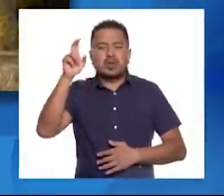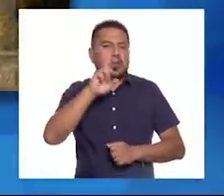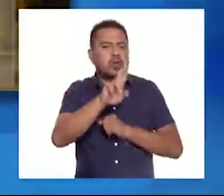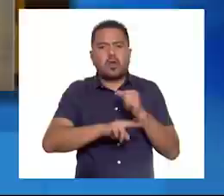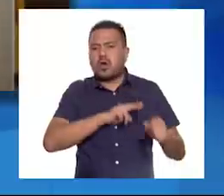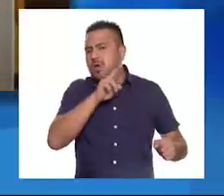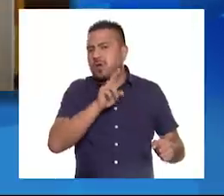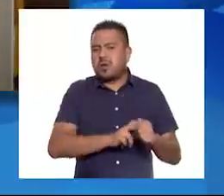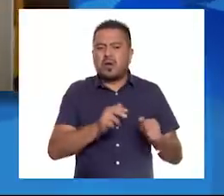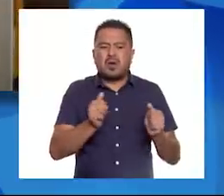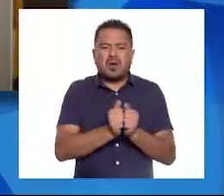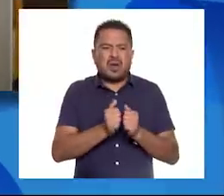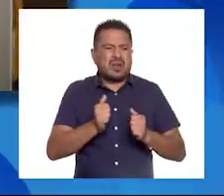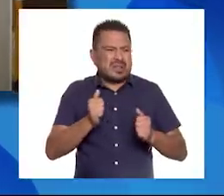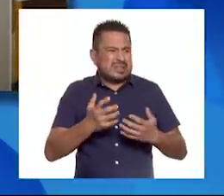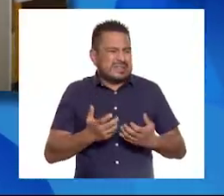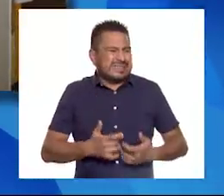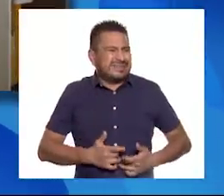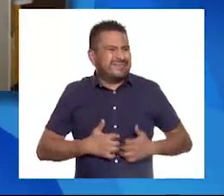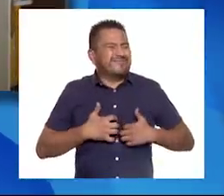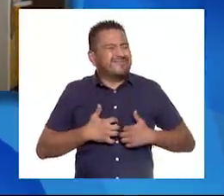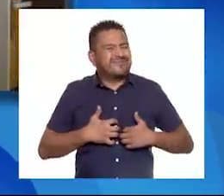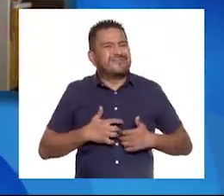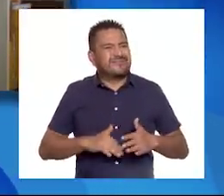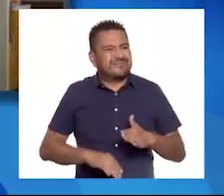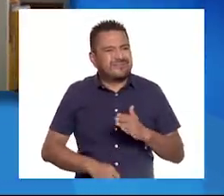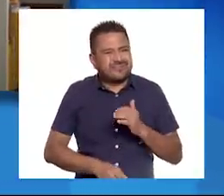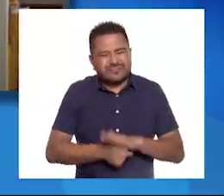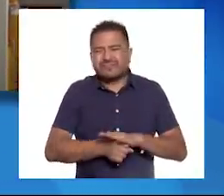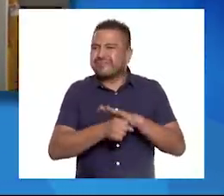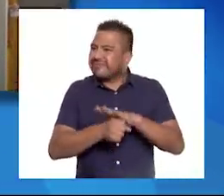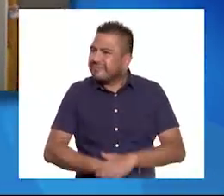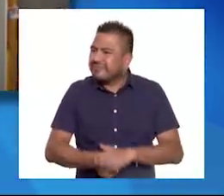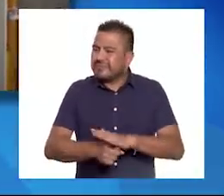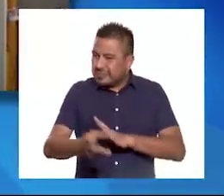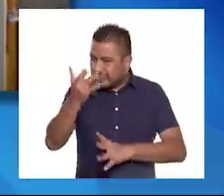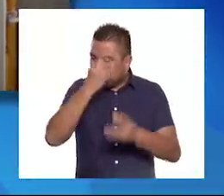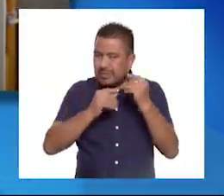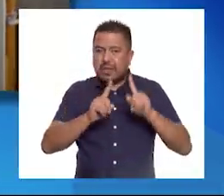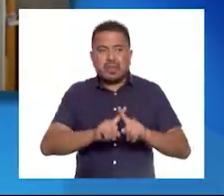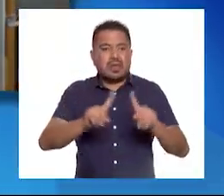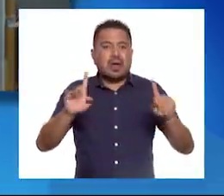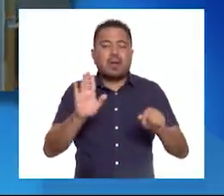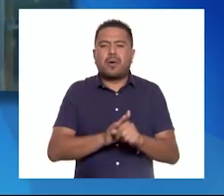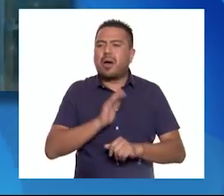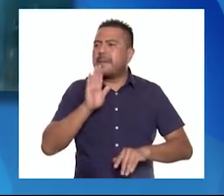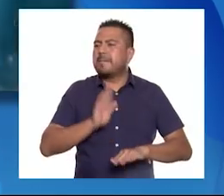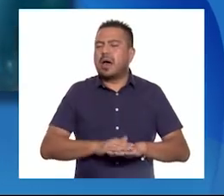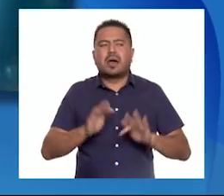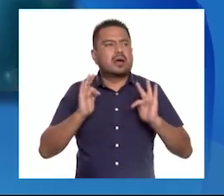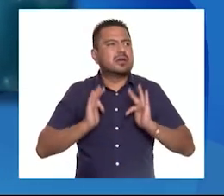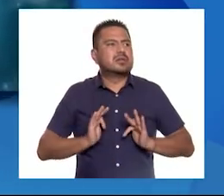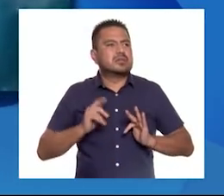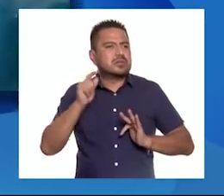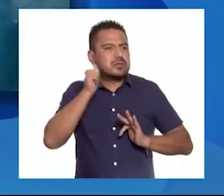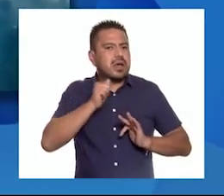normal que ante la frustración nos neguemos a aprender algo de manera diferente porque es más cómodo hacer lo que siempre hemos hecho.